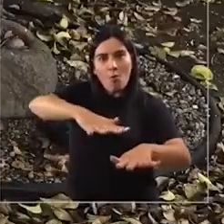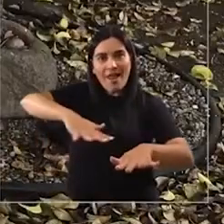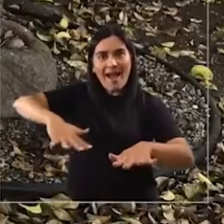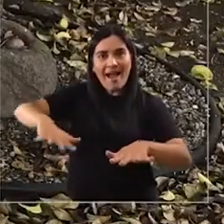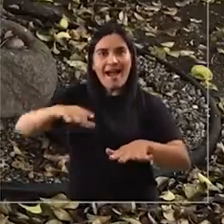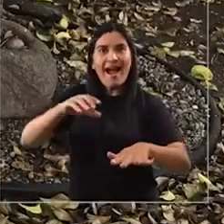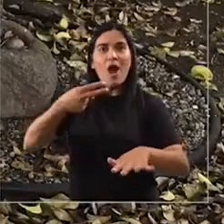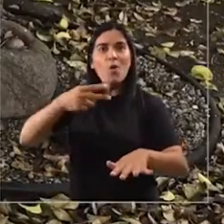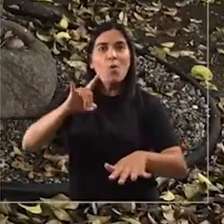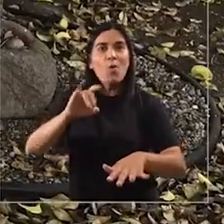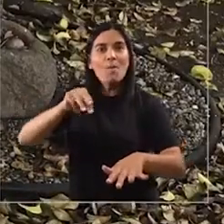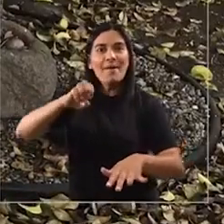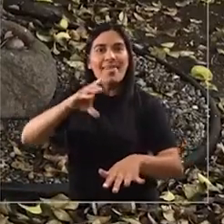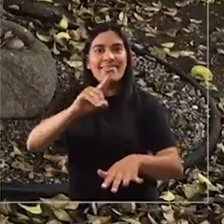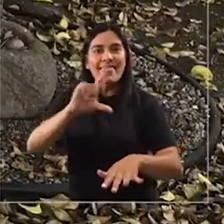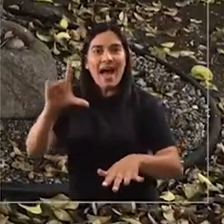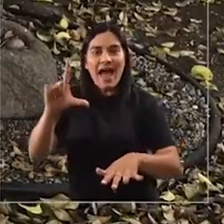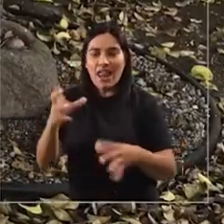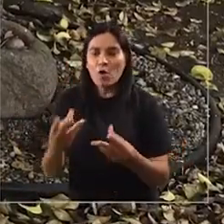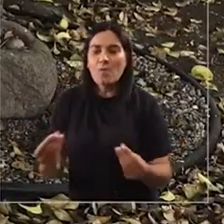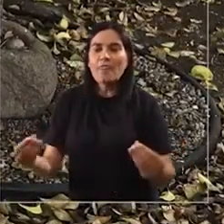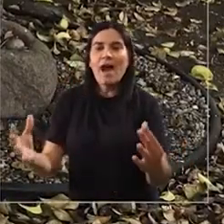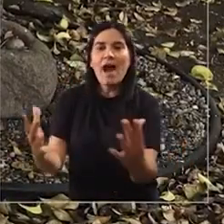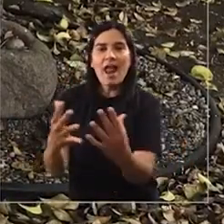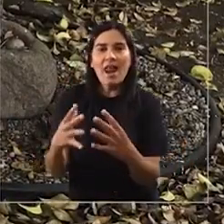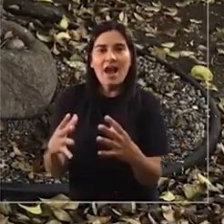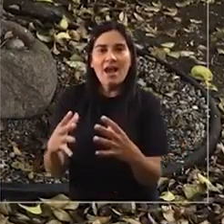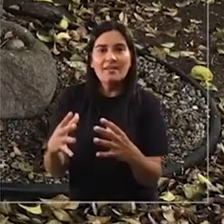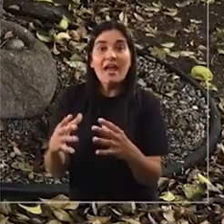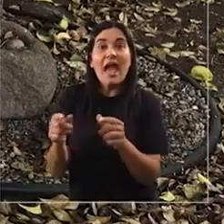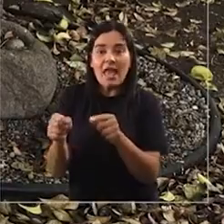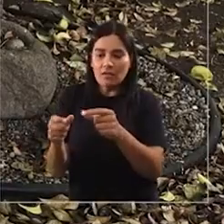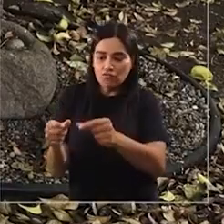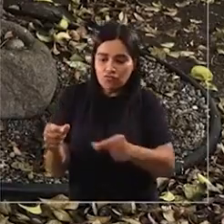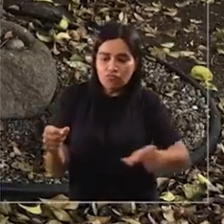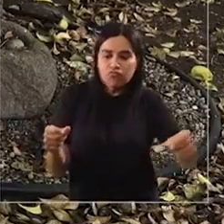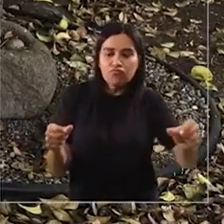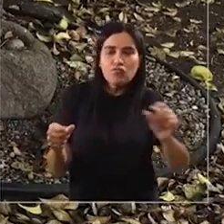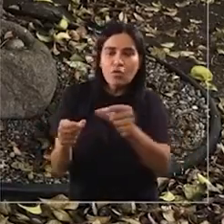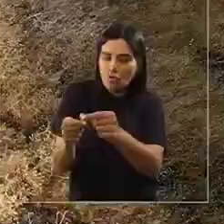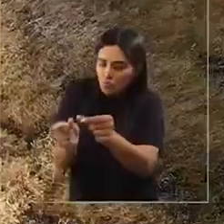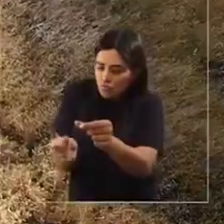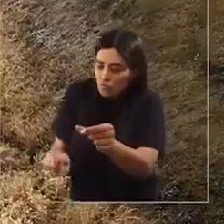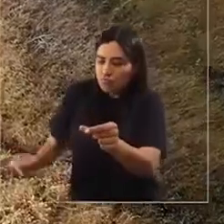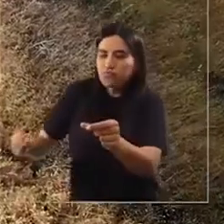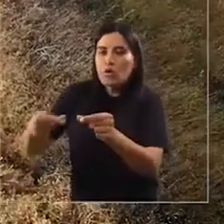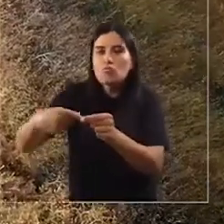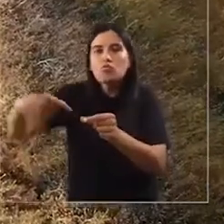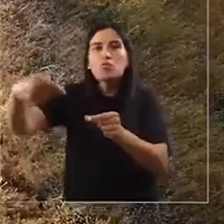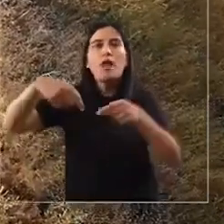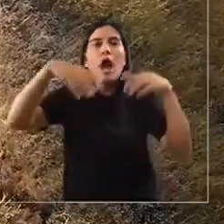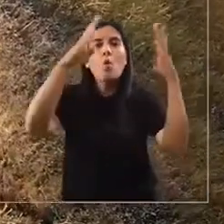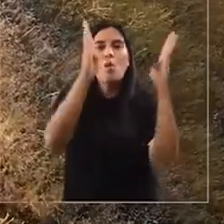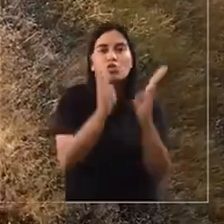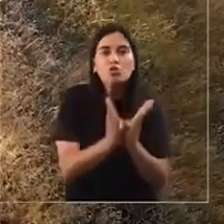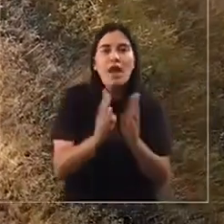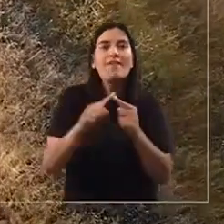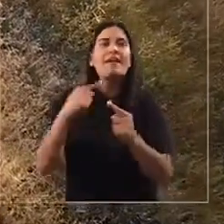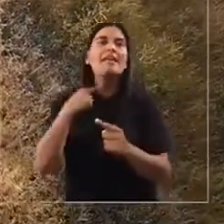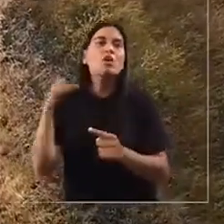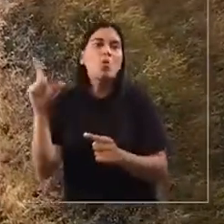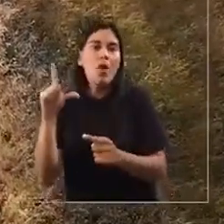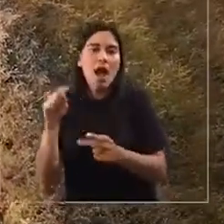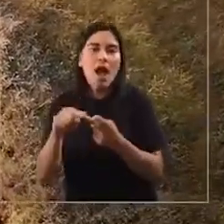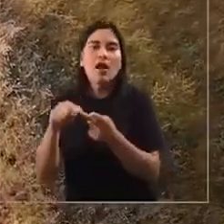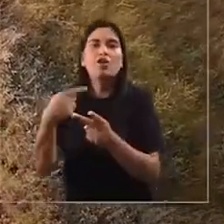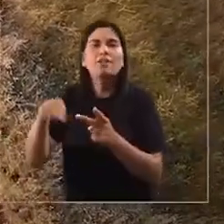se sacaban las tres acequias, la acequia madre huachuraba, la acequia Quilicura y una acequia sin nombre, que también